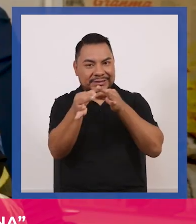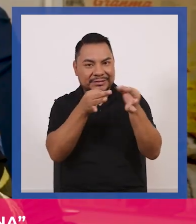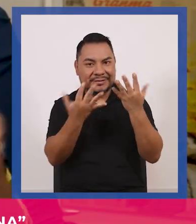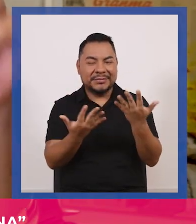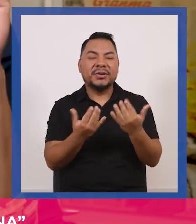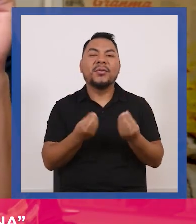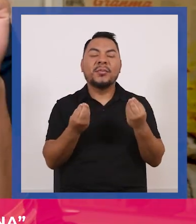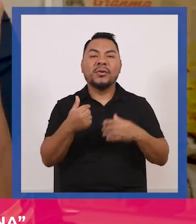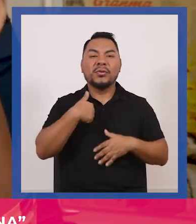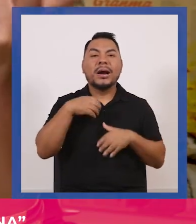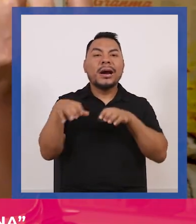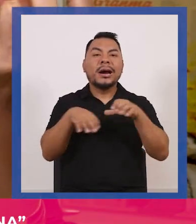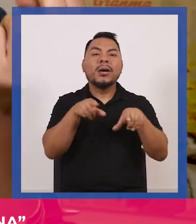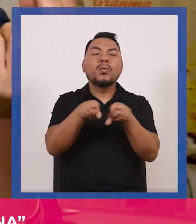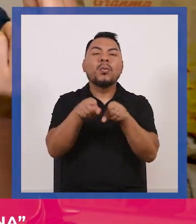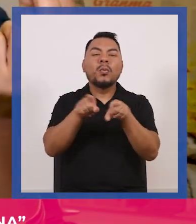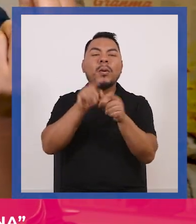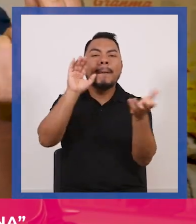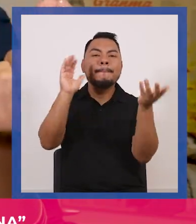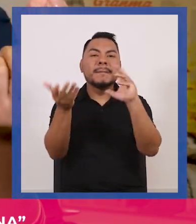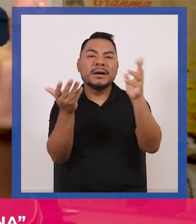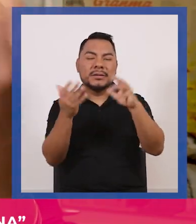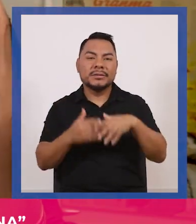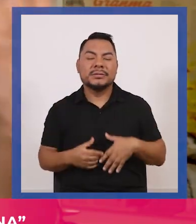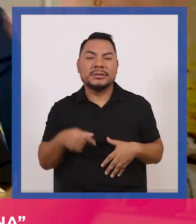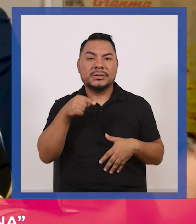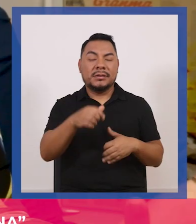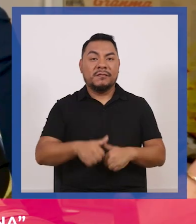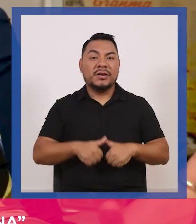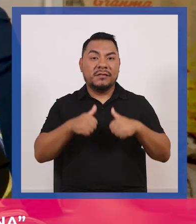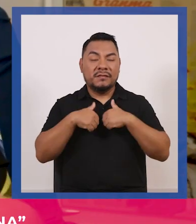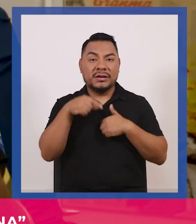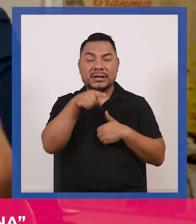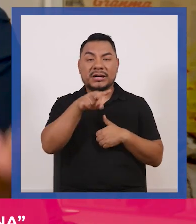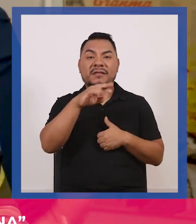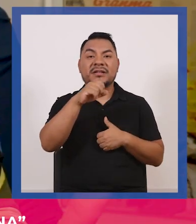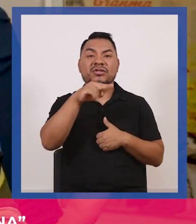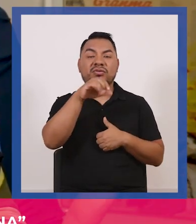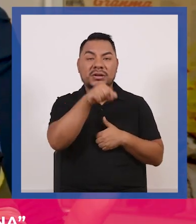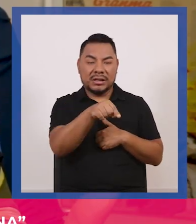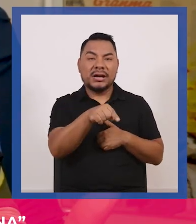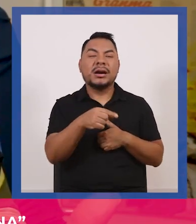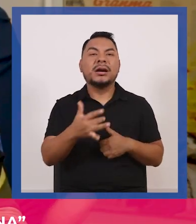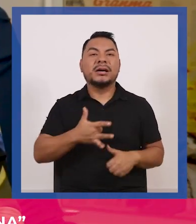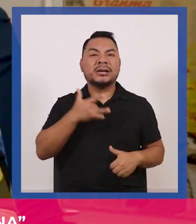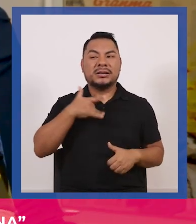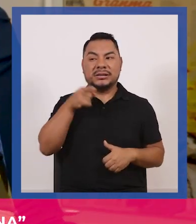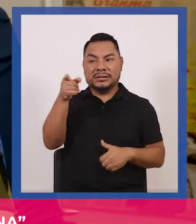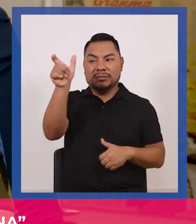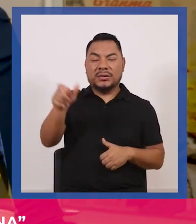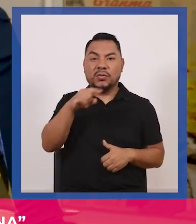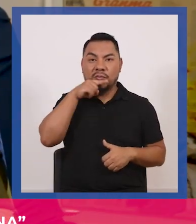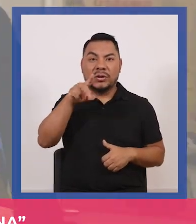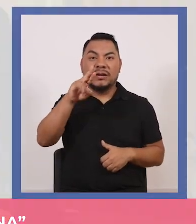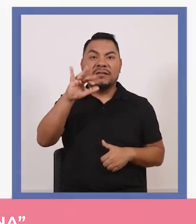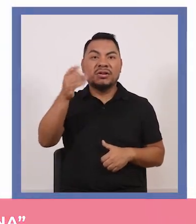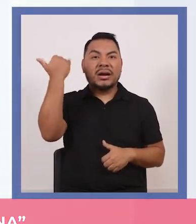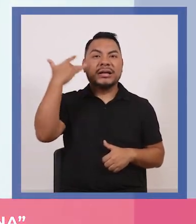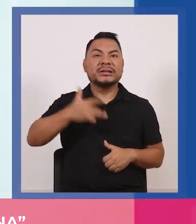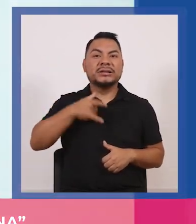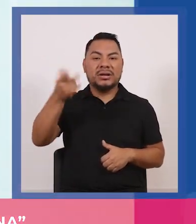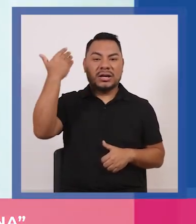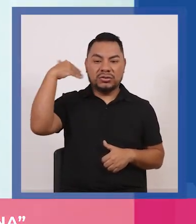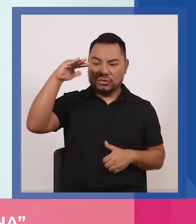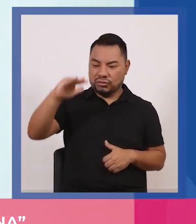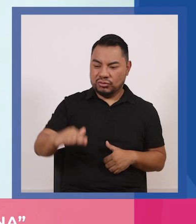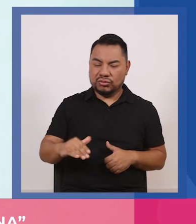y hago una especie de paralelo entre la vida de Victoria o lo que pudo sentir Victoria en su niñez y